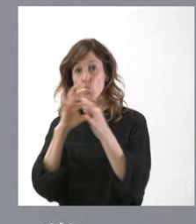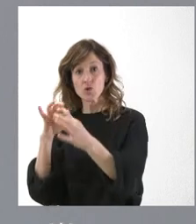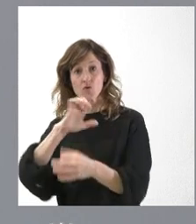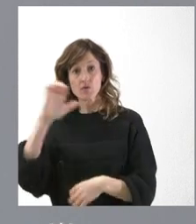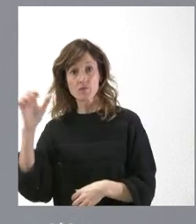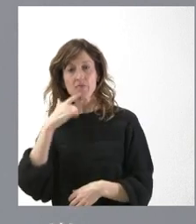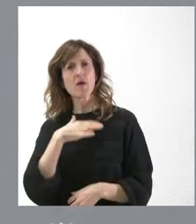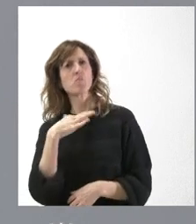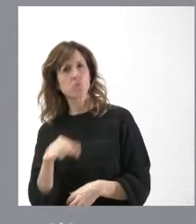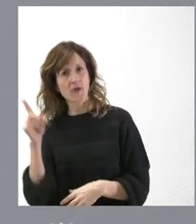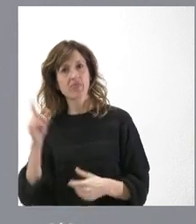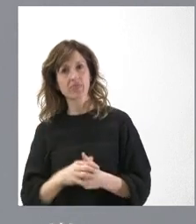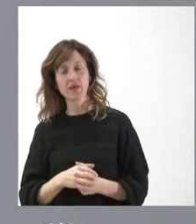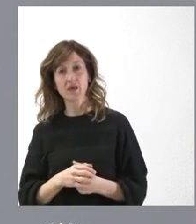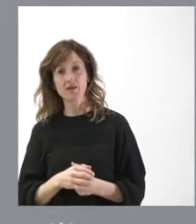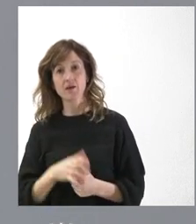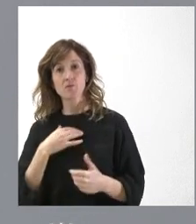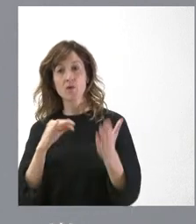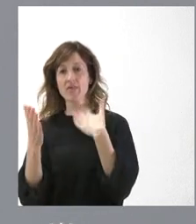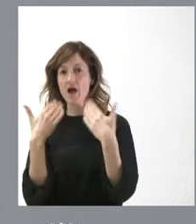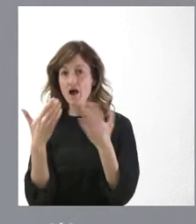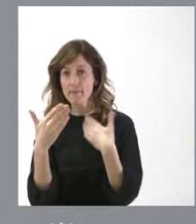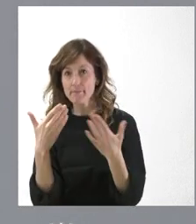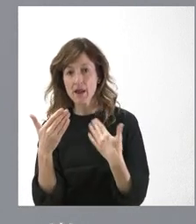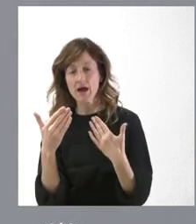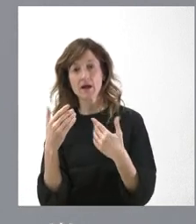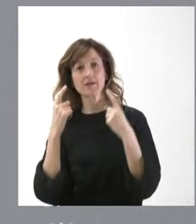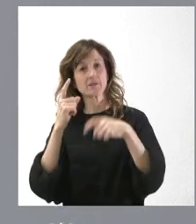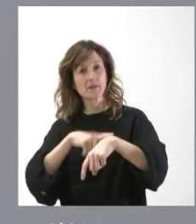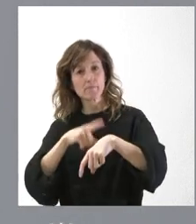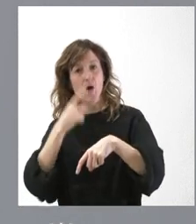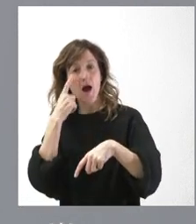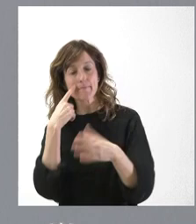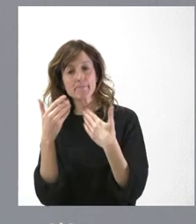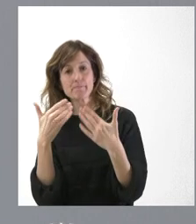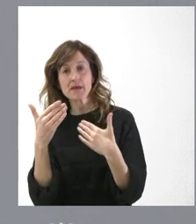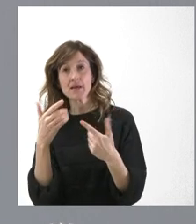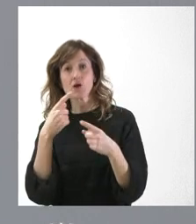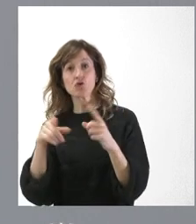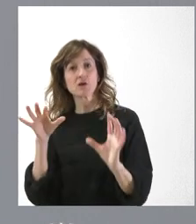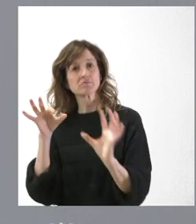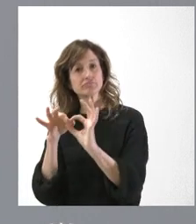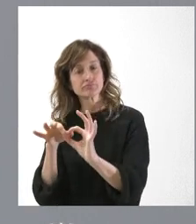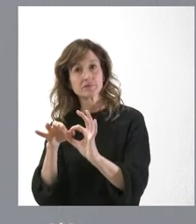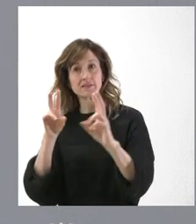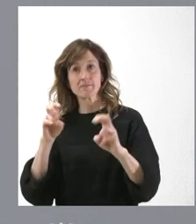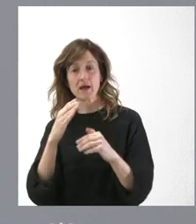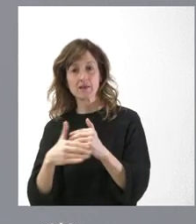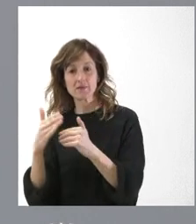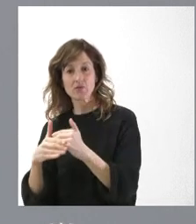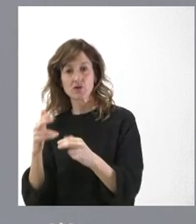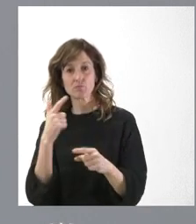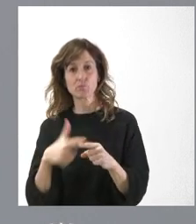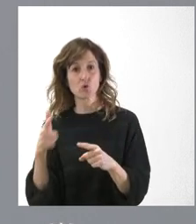dice que son posibles, que se puede hablar y dilatar en el tiempo, en alguna medida, todo lo que tiene que ver con las limitaciones a los